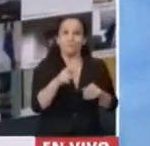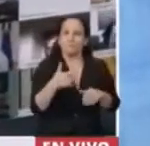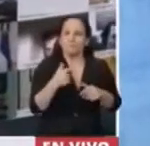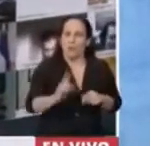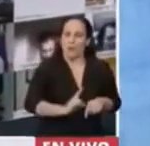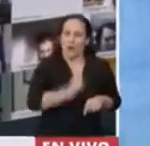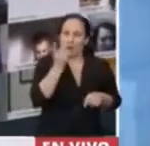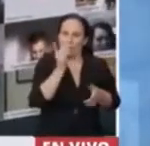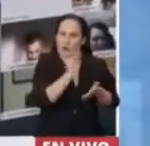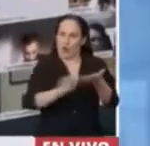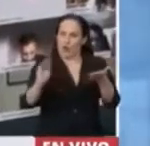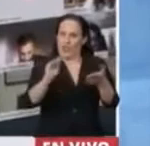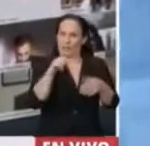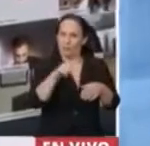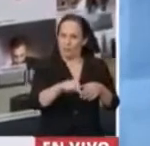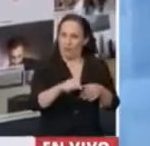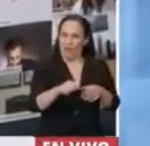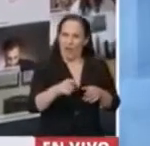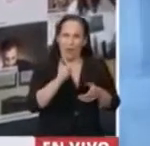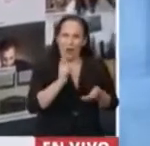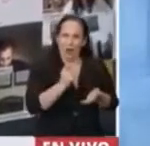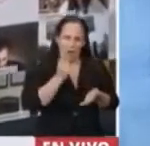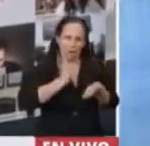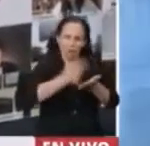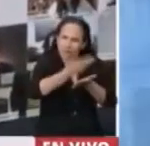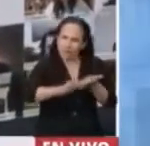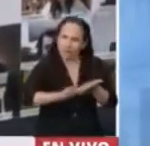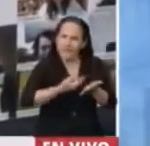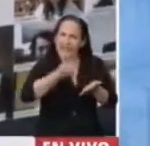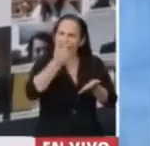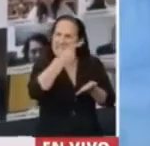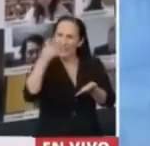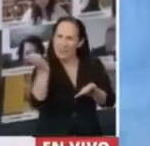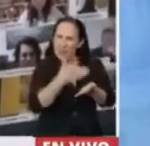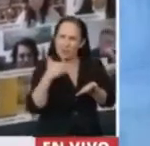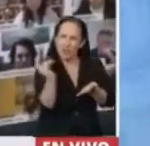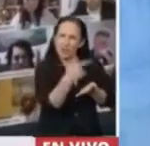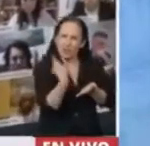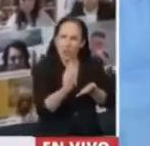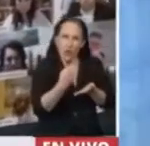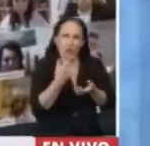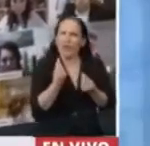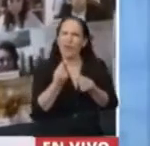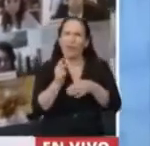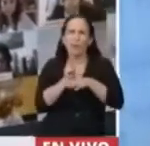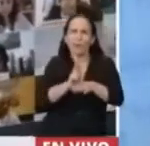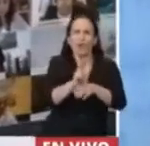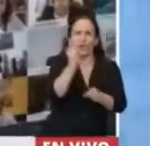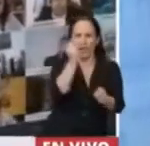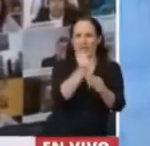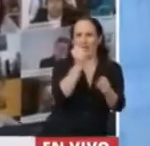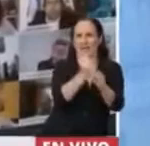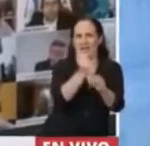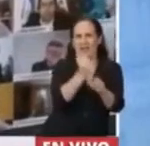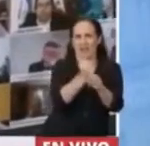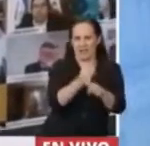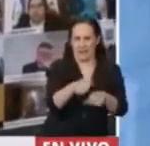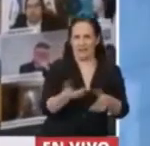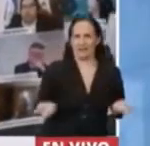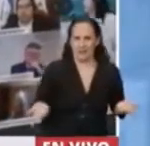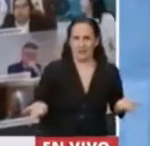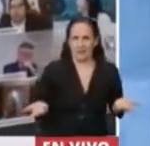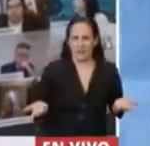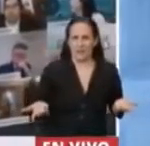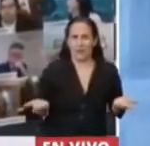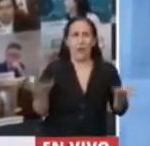Diputados haya emitido un dictamen, casi por unanimidad, que sea protectorio del trabajo. Claramente que